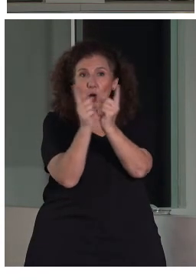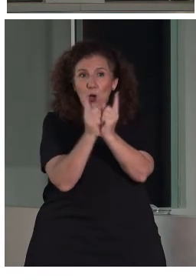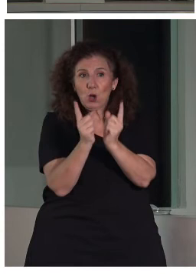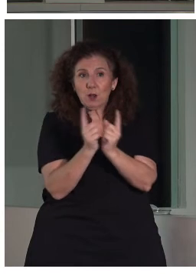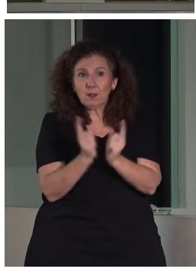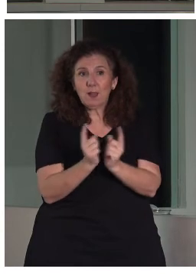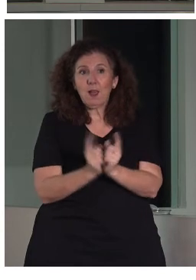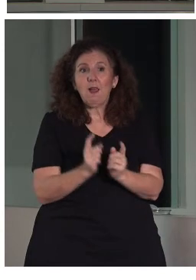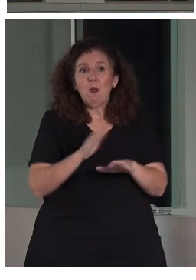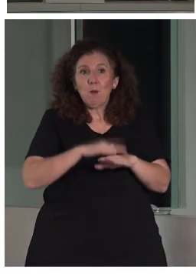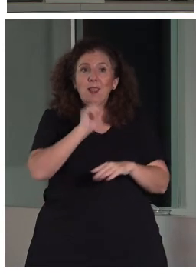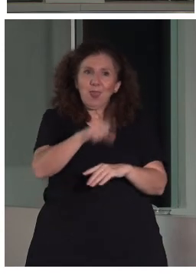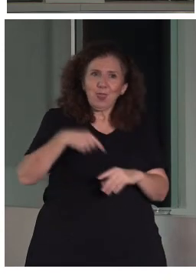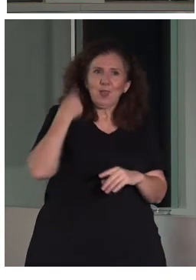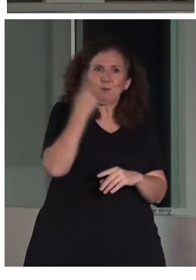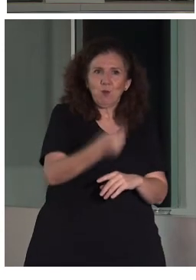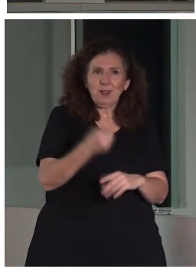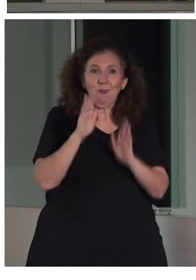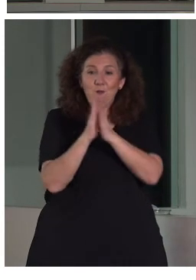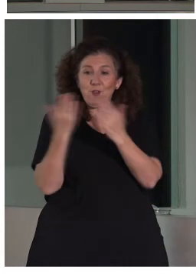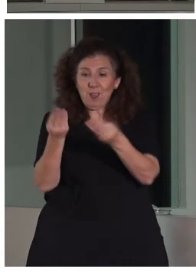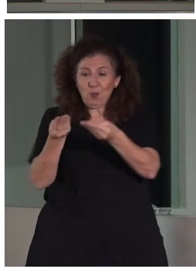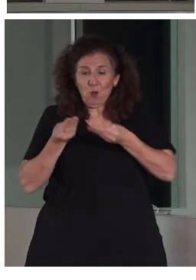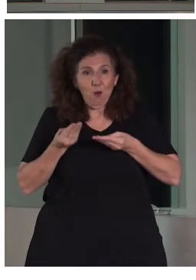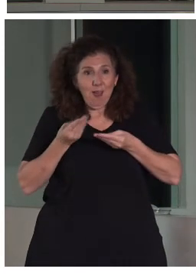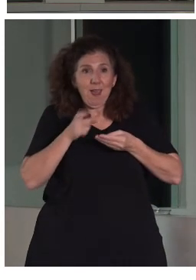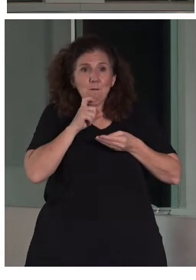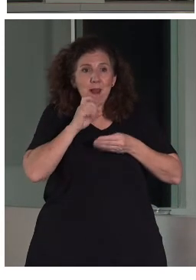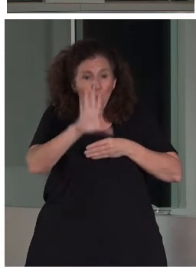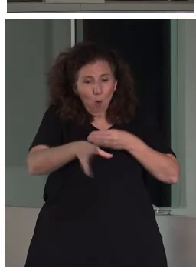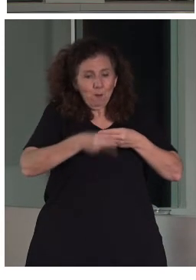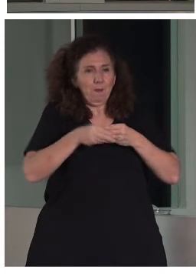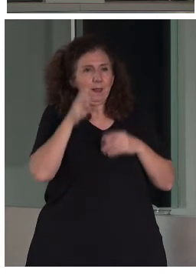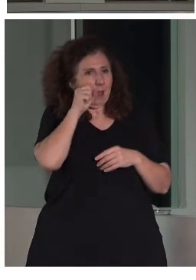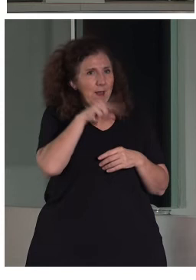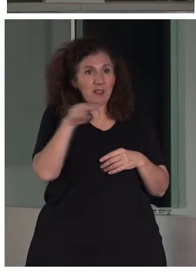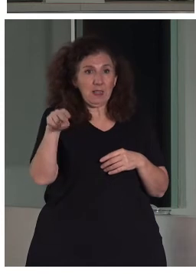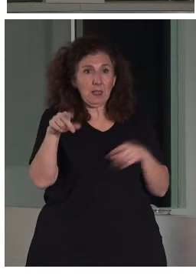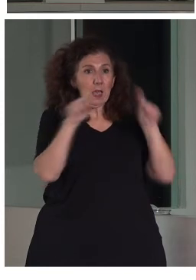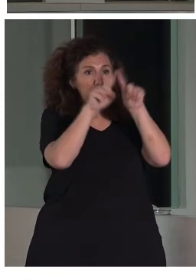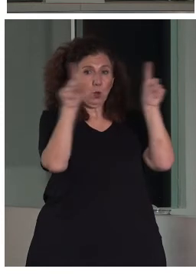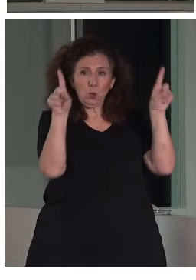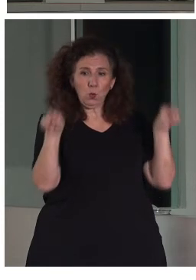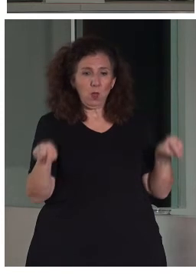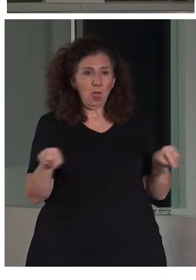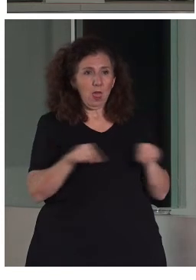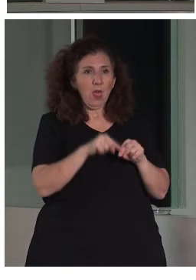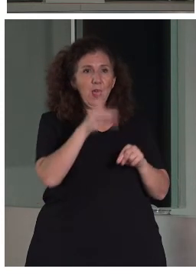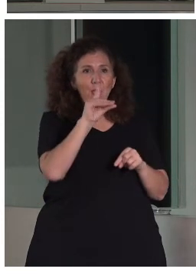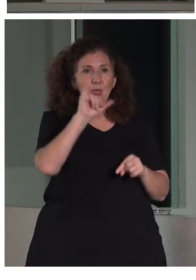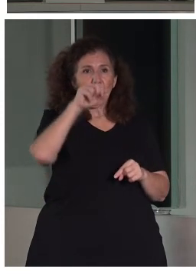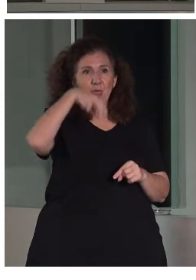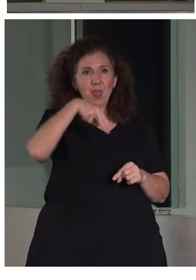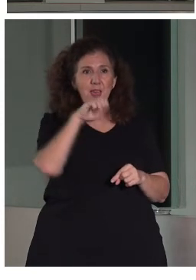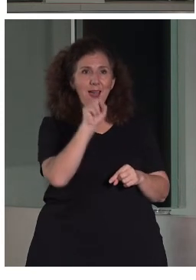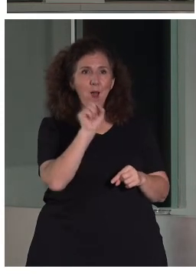apoyo en la propia visita, con lo cual el folleto tenía un carácter complementario y es un DIN A4. Estamos hablando de un folleto